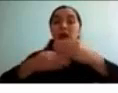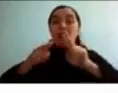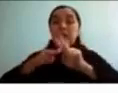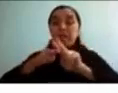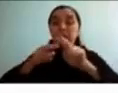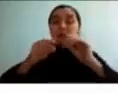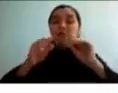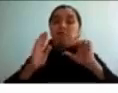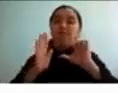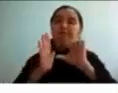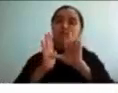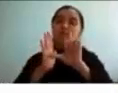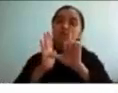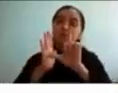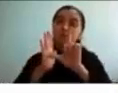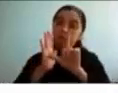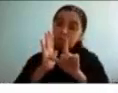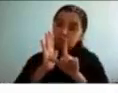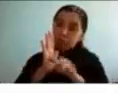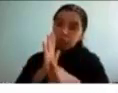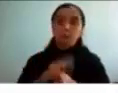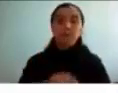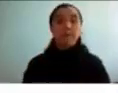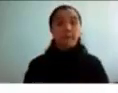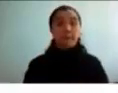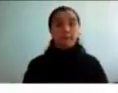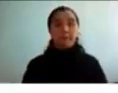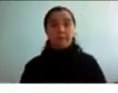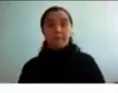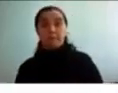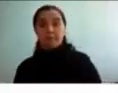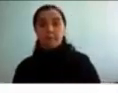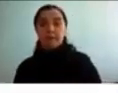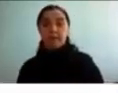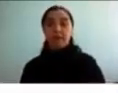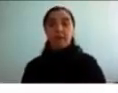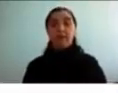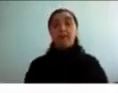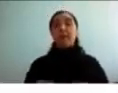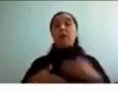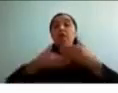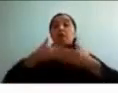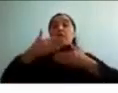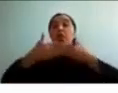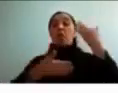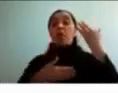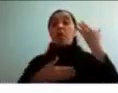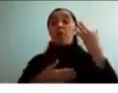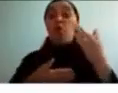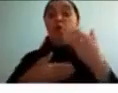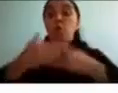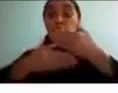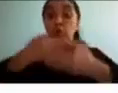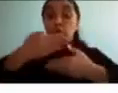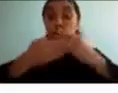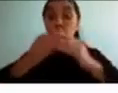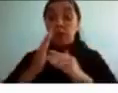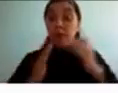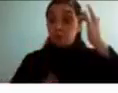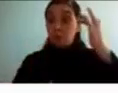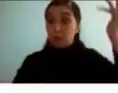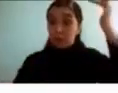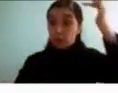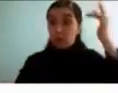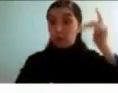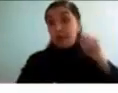Las funciones superiores serían las funciones ejecutivas que bueno pues más o menos la mayoría de la gente las conoce la